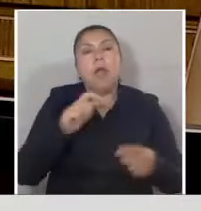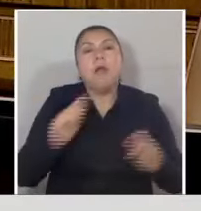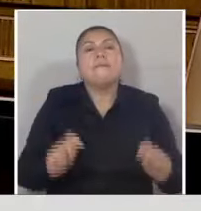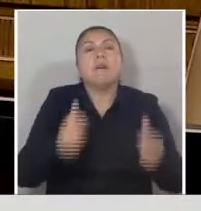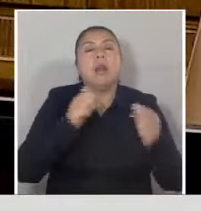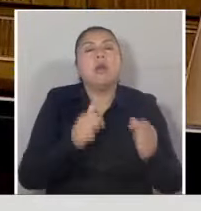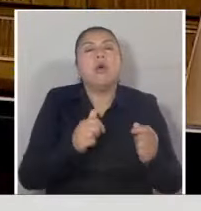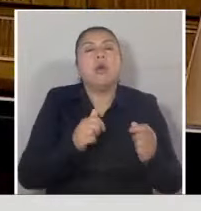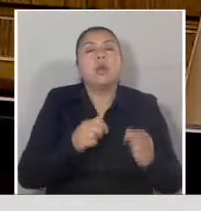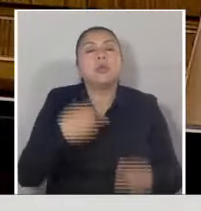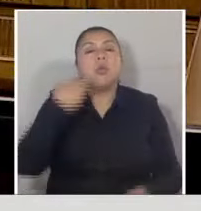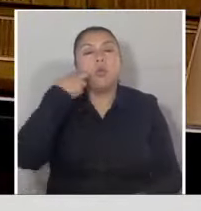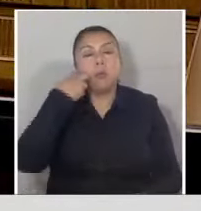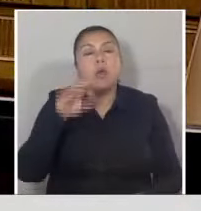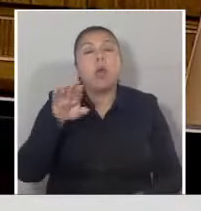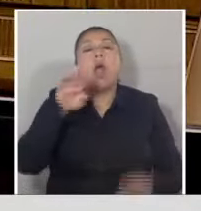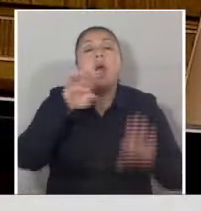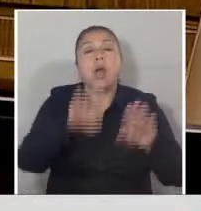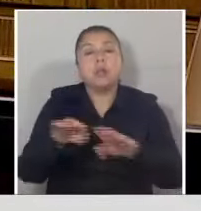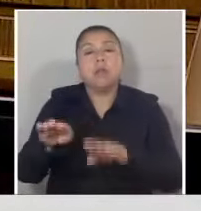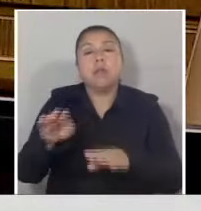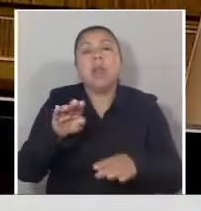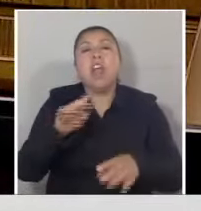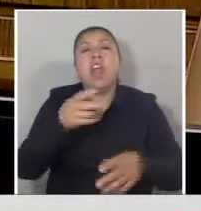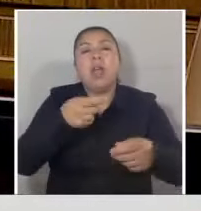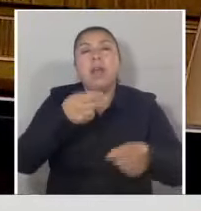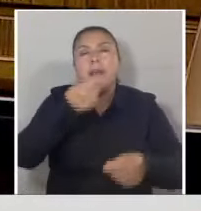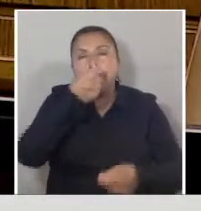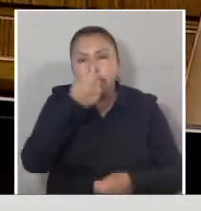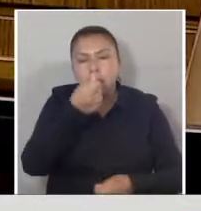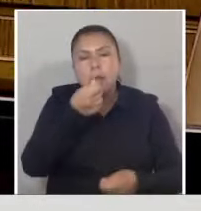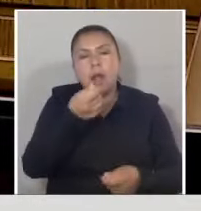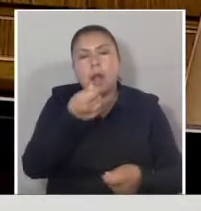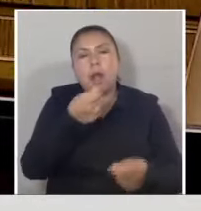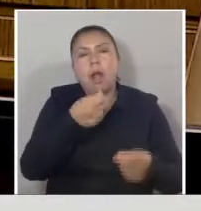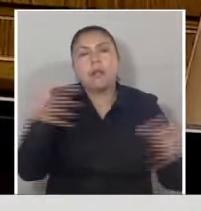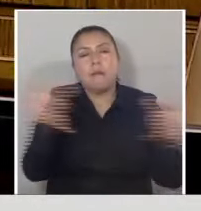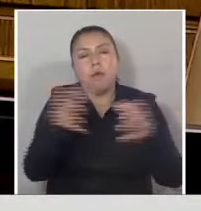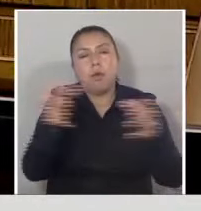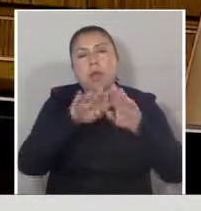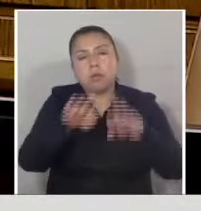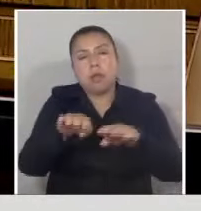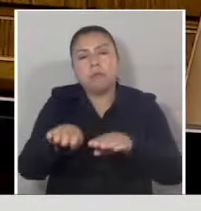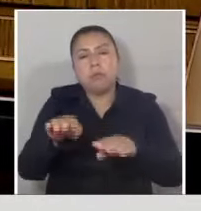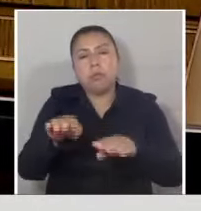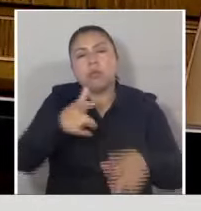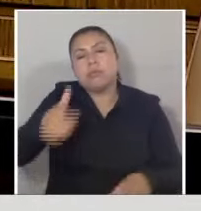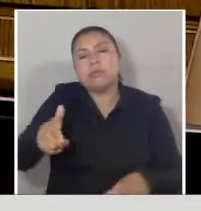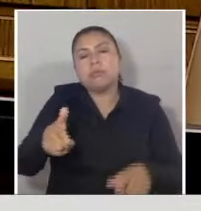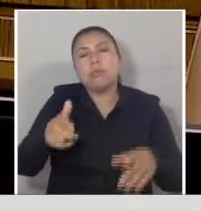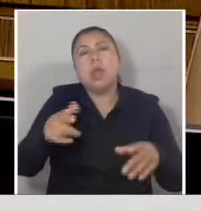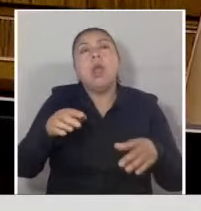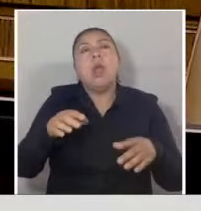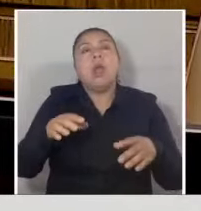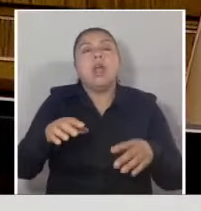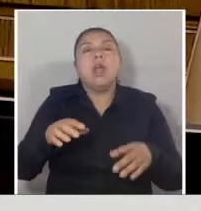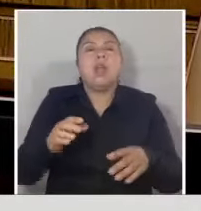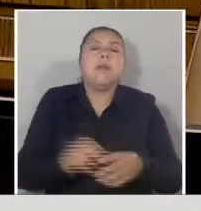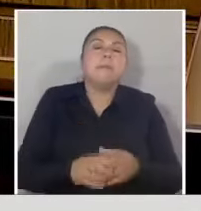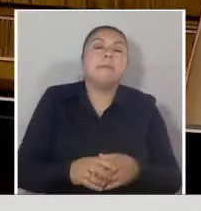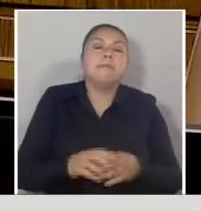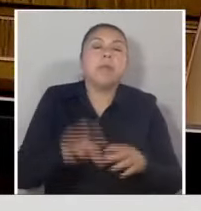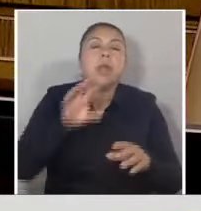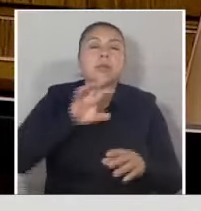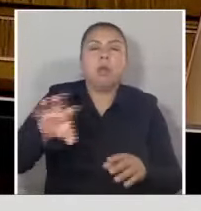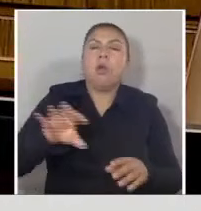Ahí se avala la obtención de dinero ilícito, se avala la violencia, se avala la muerte, el uso de armas de fuego, se cosifica a la mujer y va a estar en la principal pantalla de